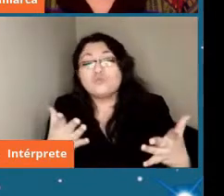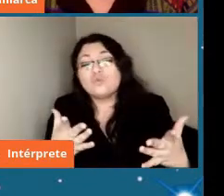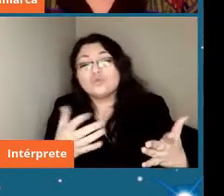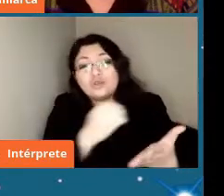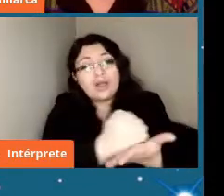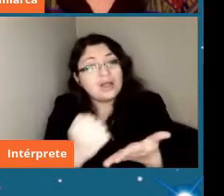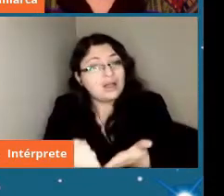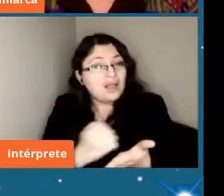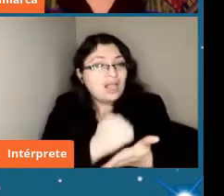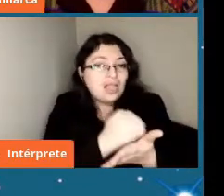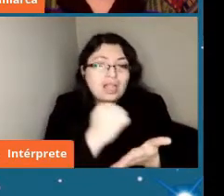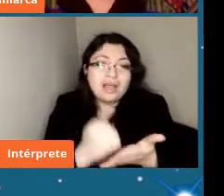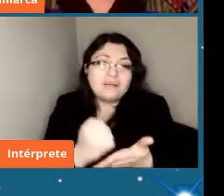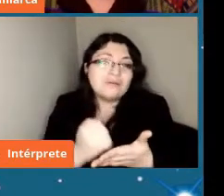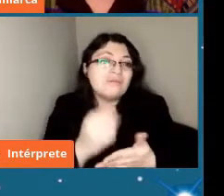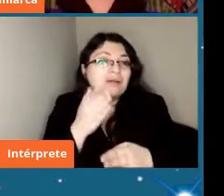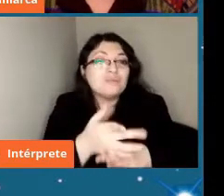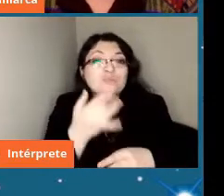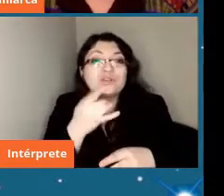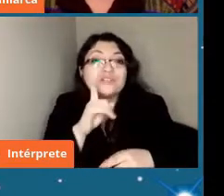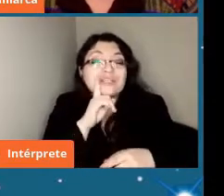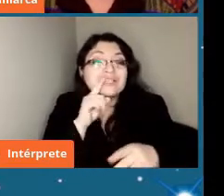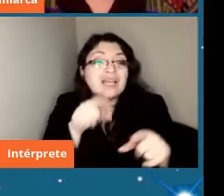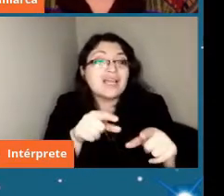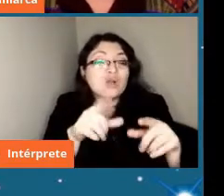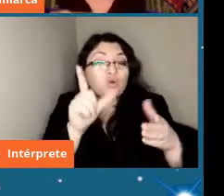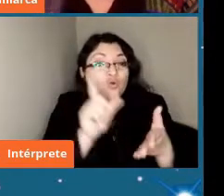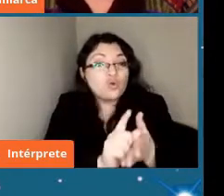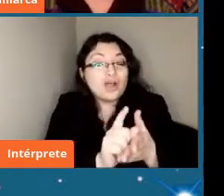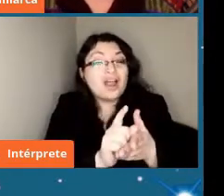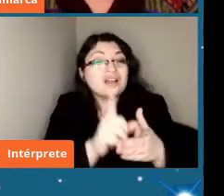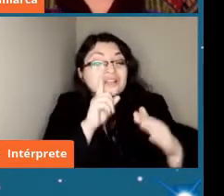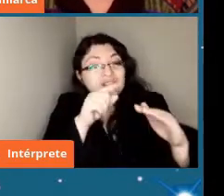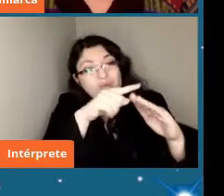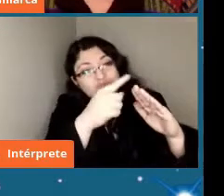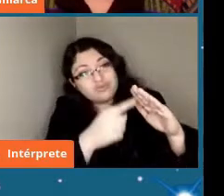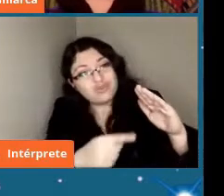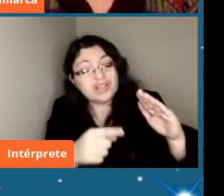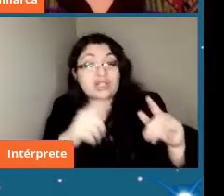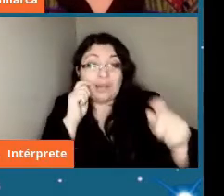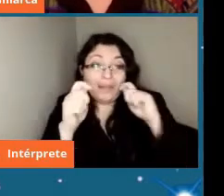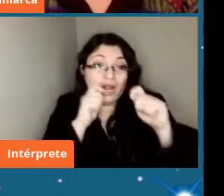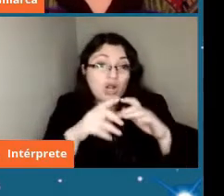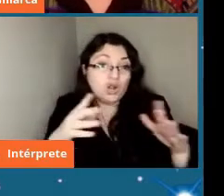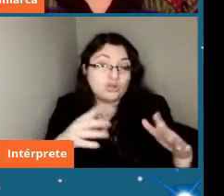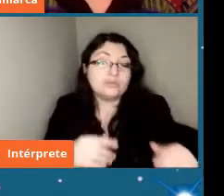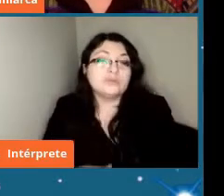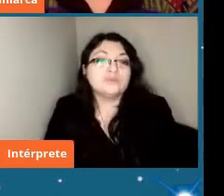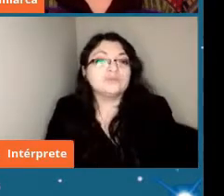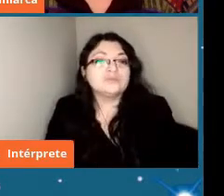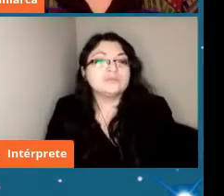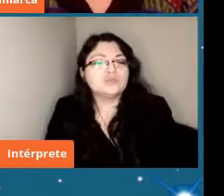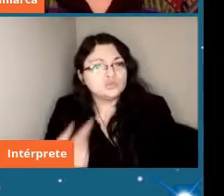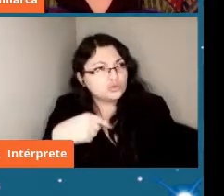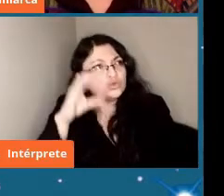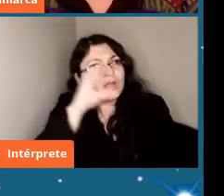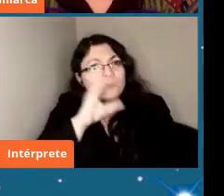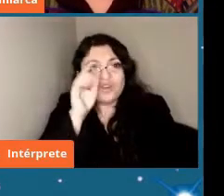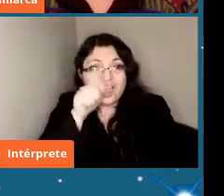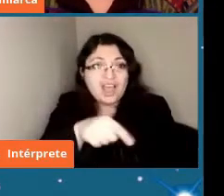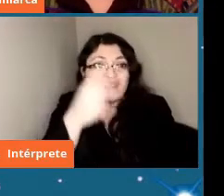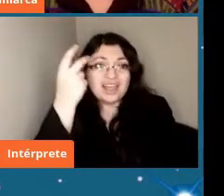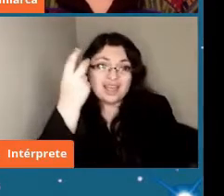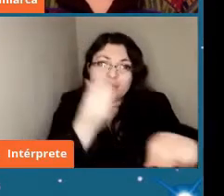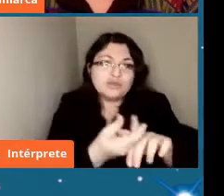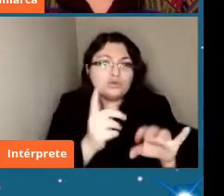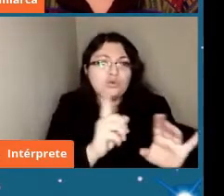porque está en un casquete que tiene muchas grietas y es muy peligroso entonces no hemos ido a hacer búsqueda de meteoritos en este sector